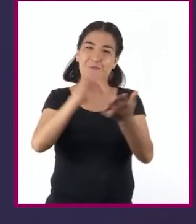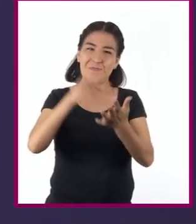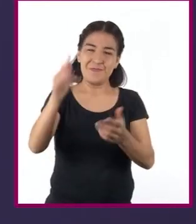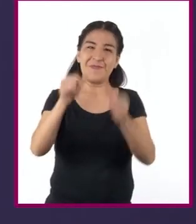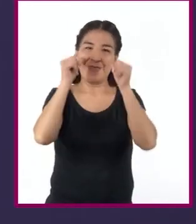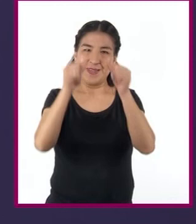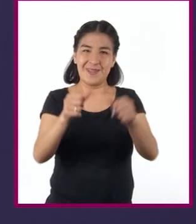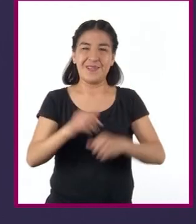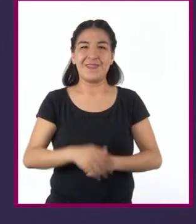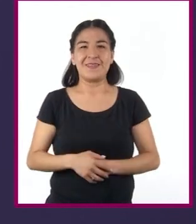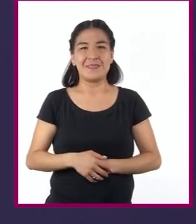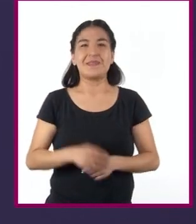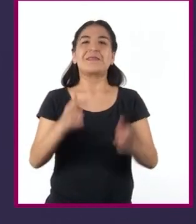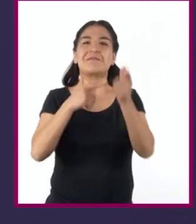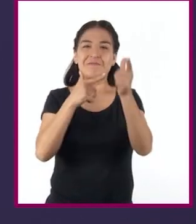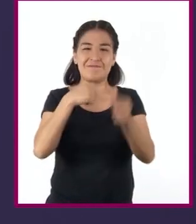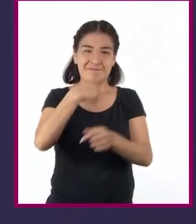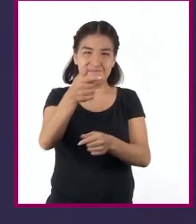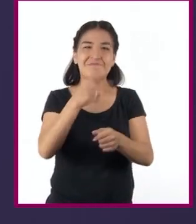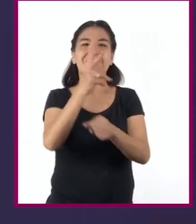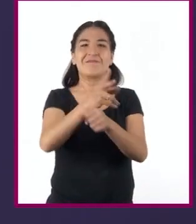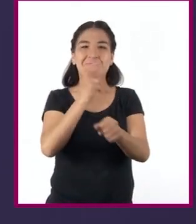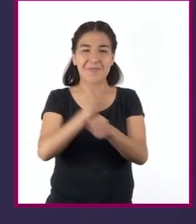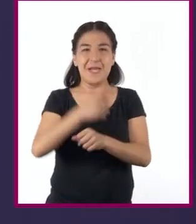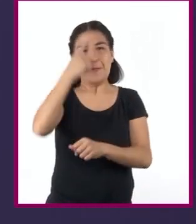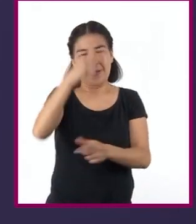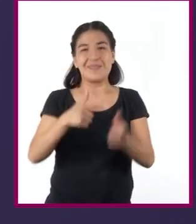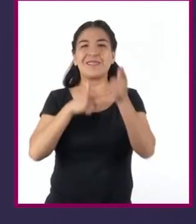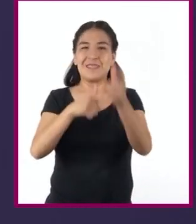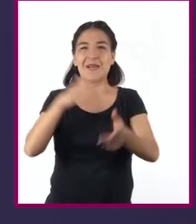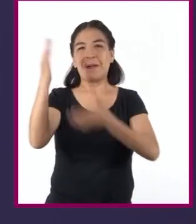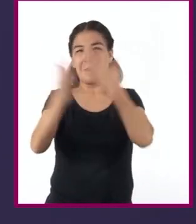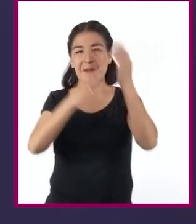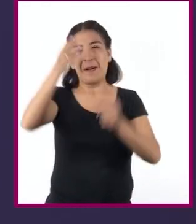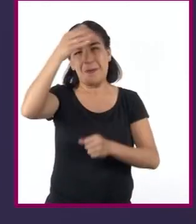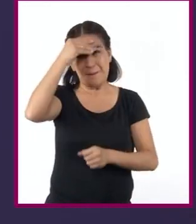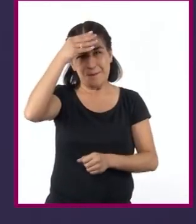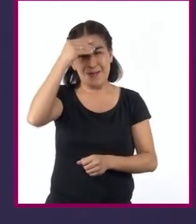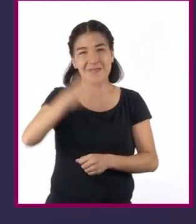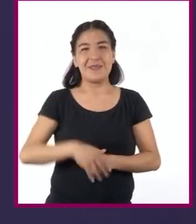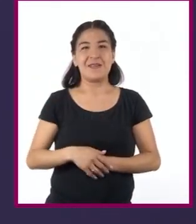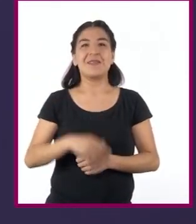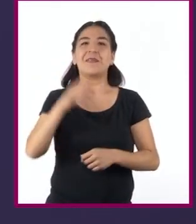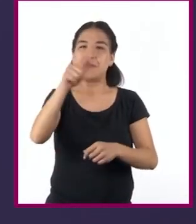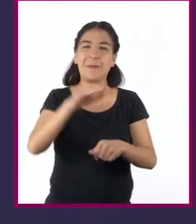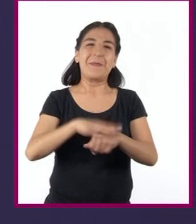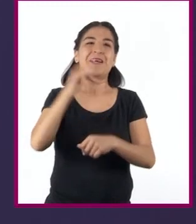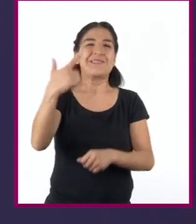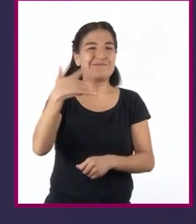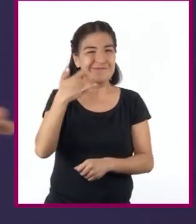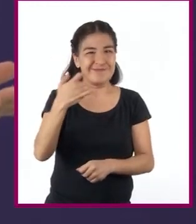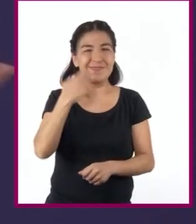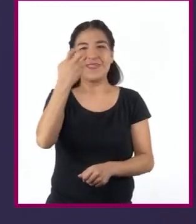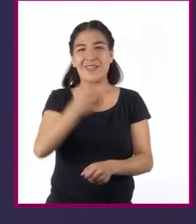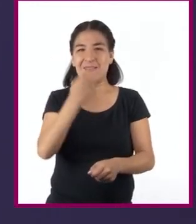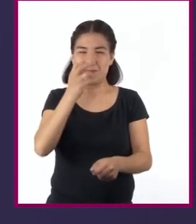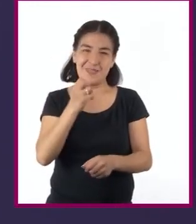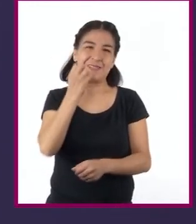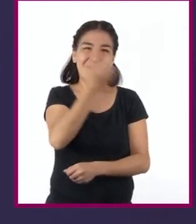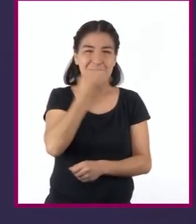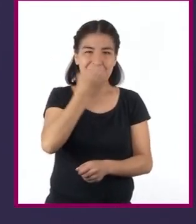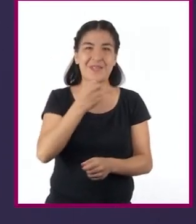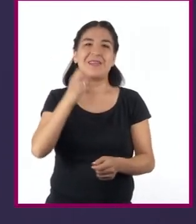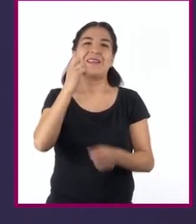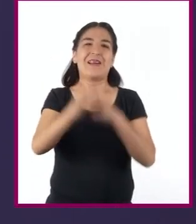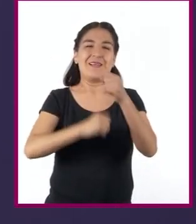por su atención, les invito a que continúen aprendiendo y por supuesto, pongamos todo nuestro empeño en este ciclo escolar.